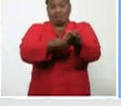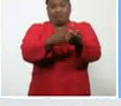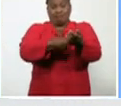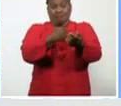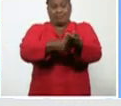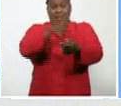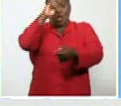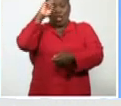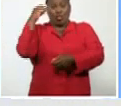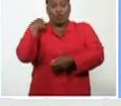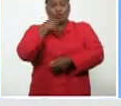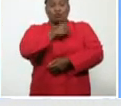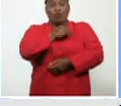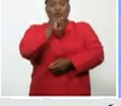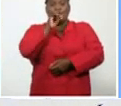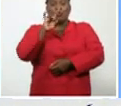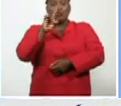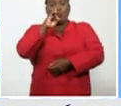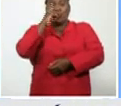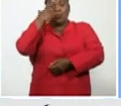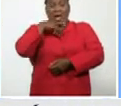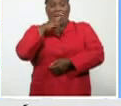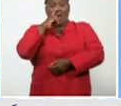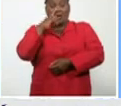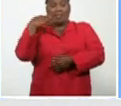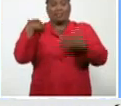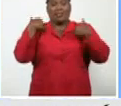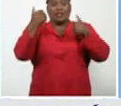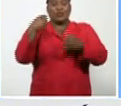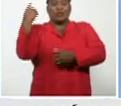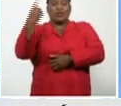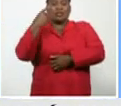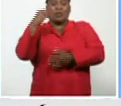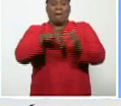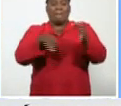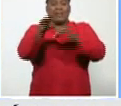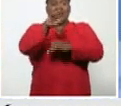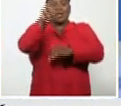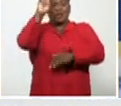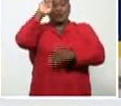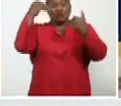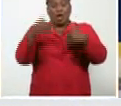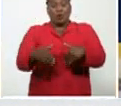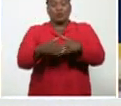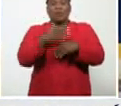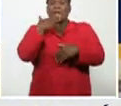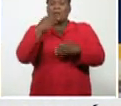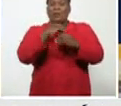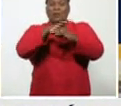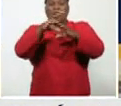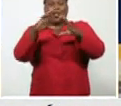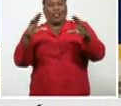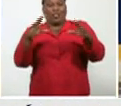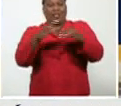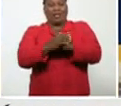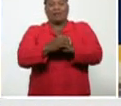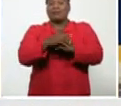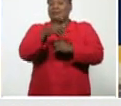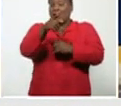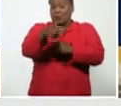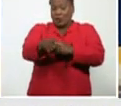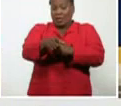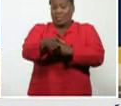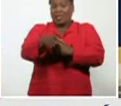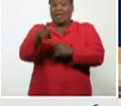Durán García, director nacional de Epidemiología del Minsap. Doctor, buenos días. A ustedes, a Gisela que desde allá